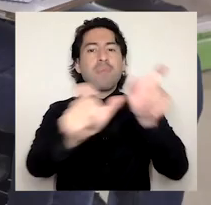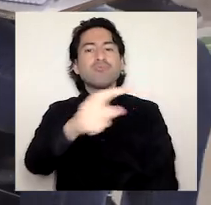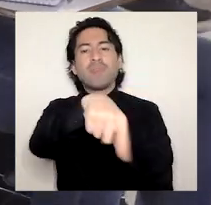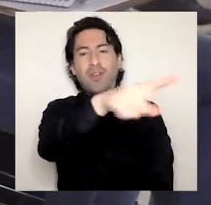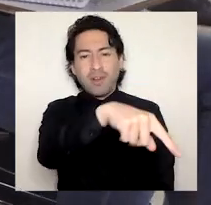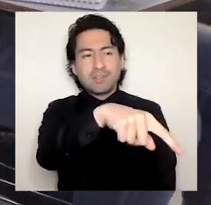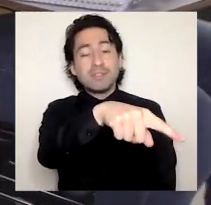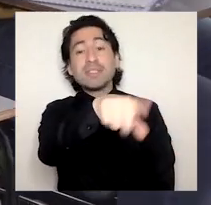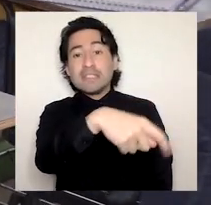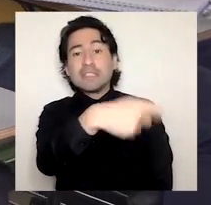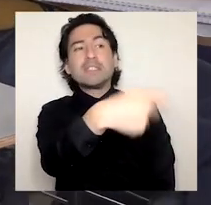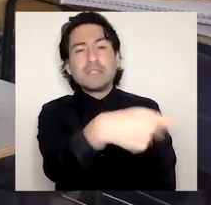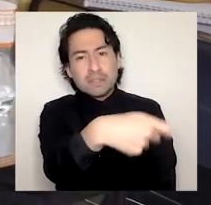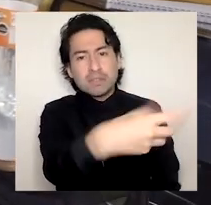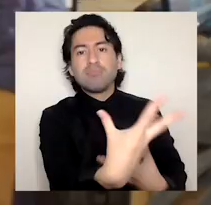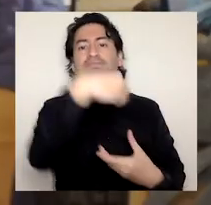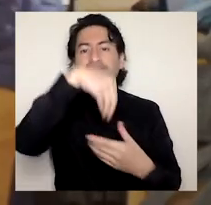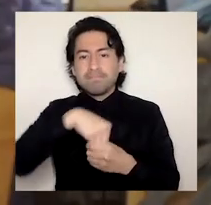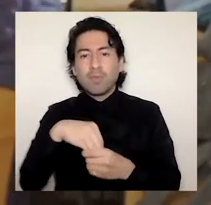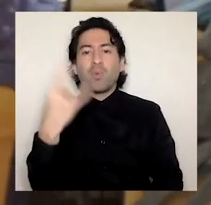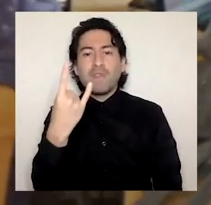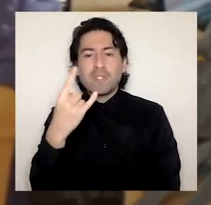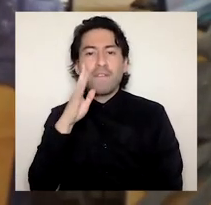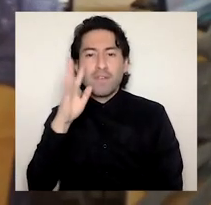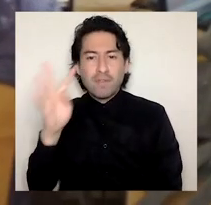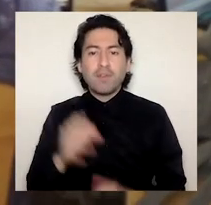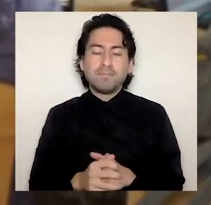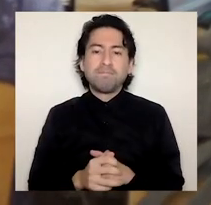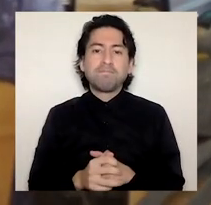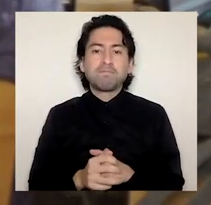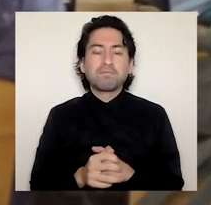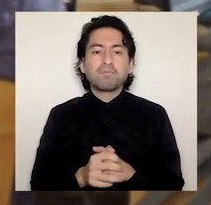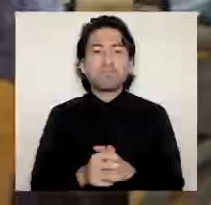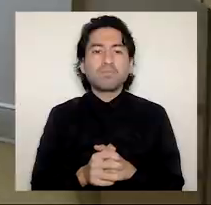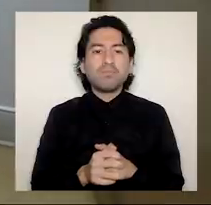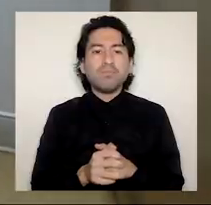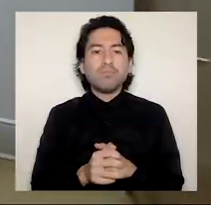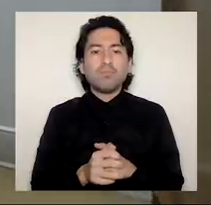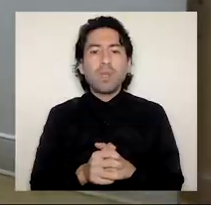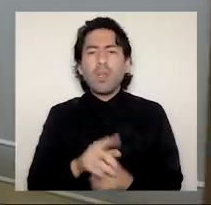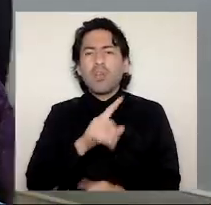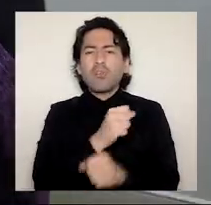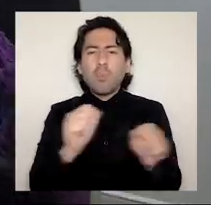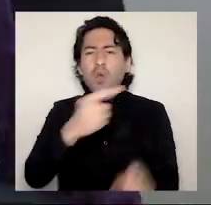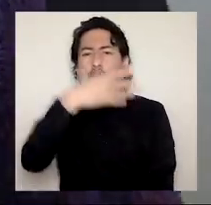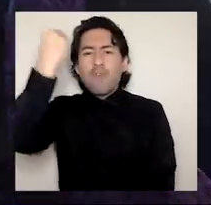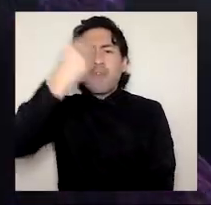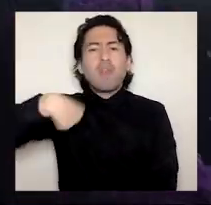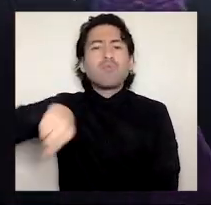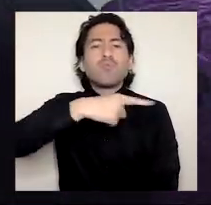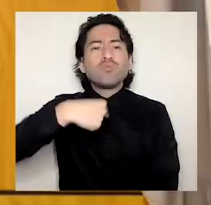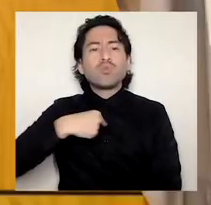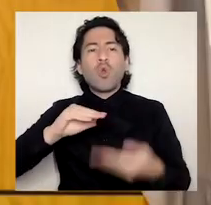No podemos olvidar que somos una comunidad universitaria que quiere construirse desde la trista mentalidad.